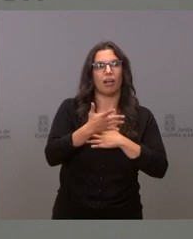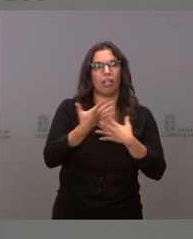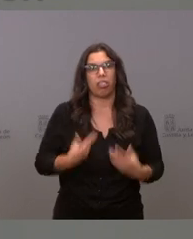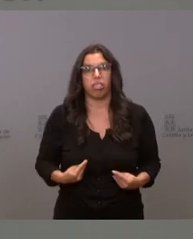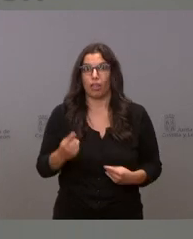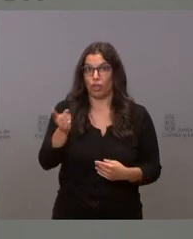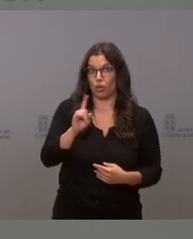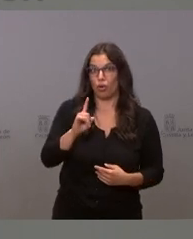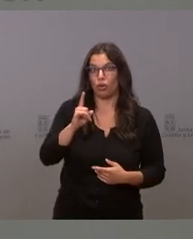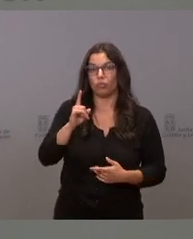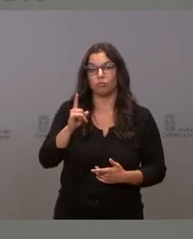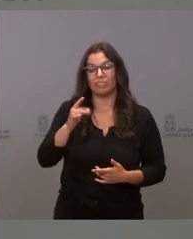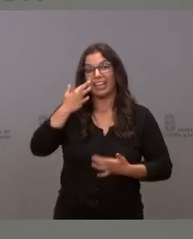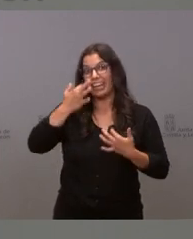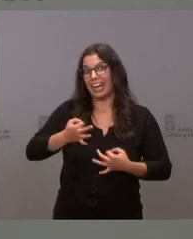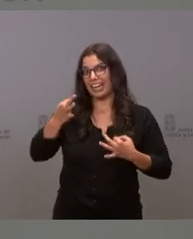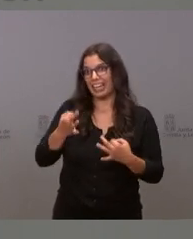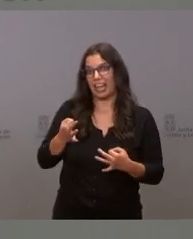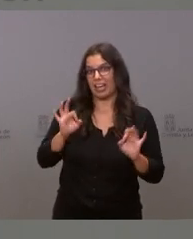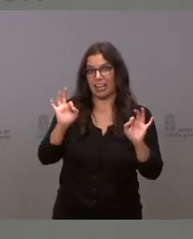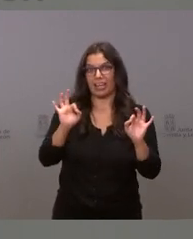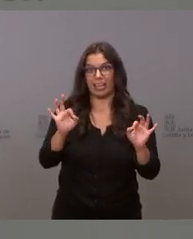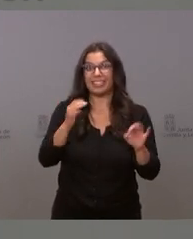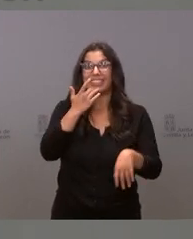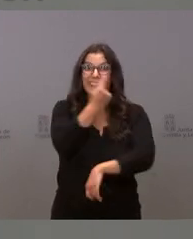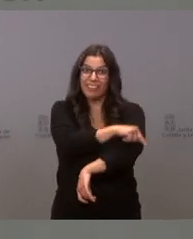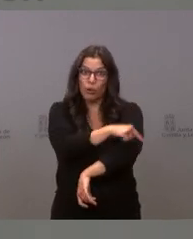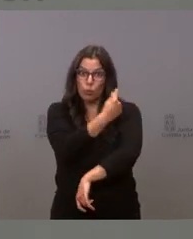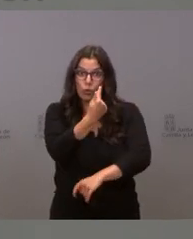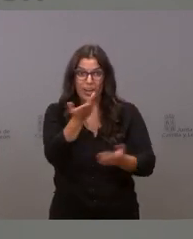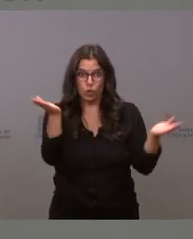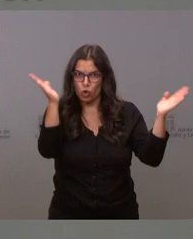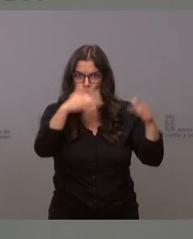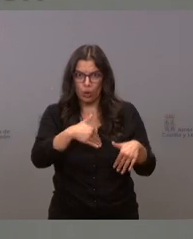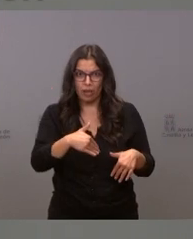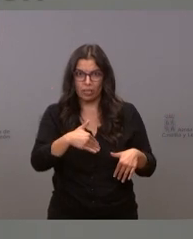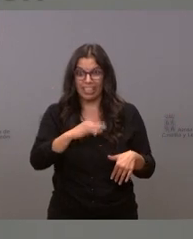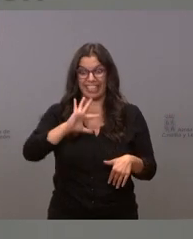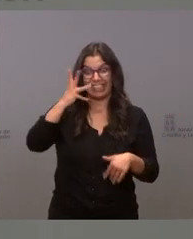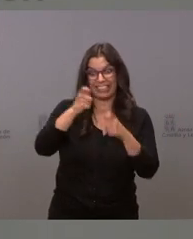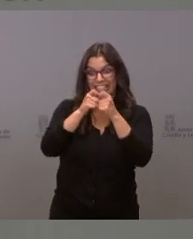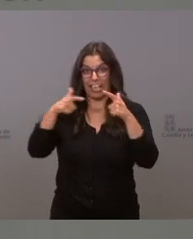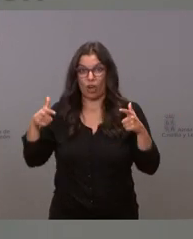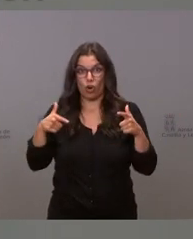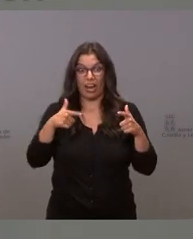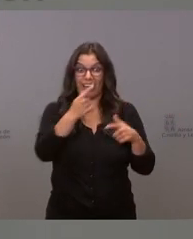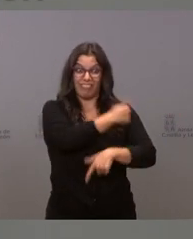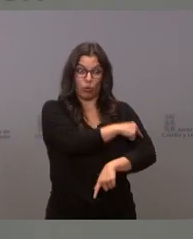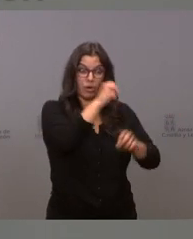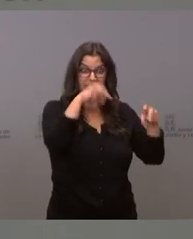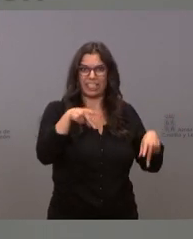viendo si nosotros estuviéramos viviendo esto sin la vacuna si hubiéramos tenido esta ola sin la vacuna esto sería el apocalipsis